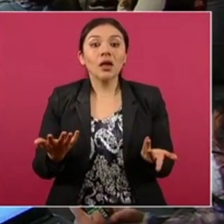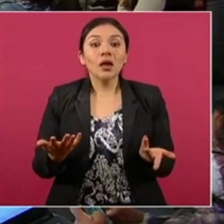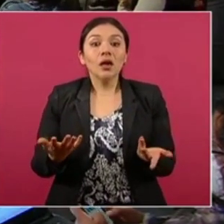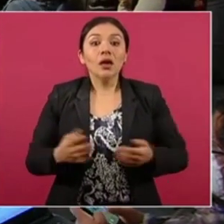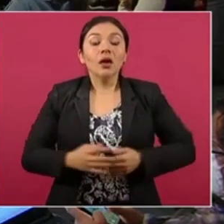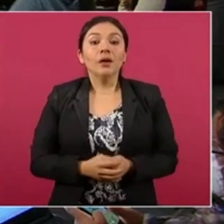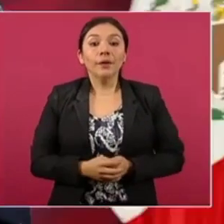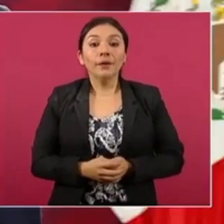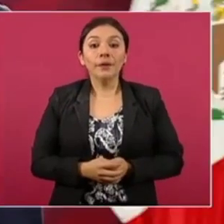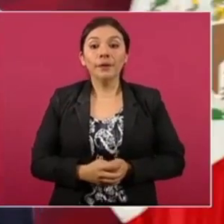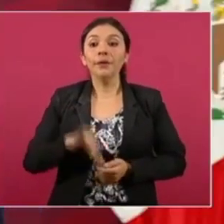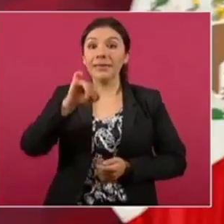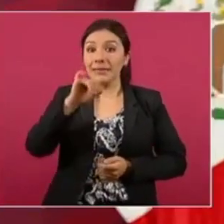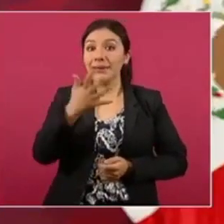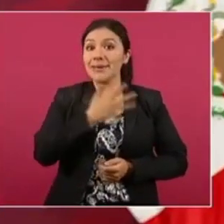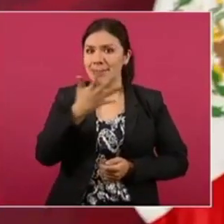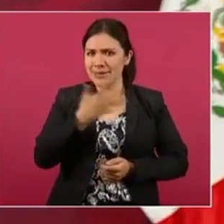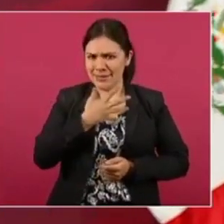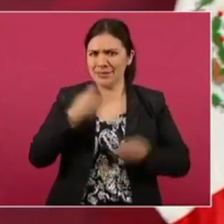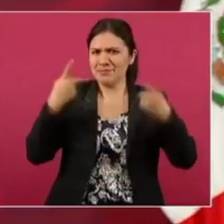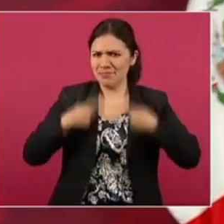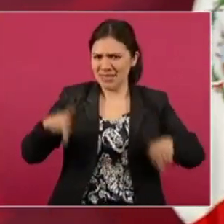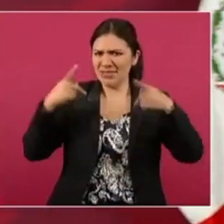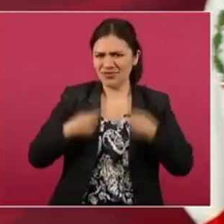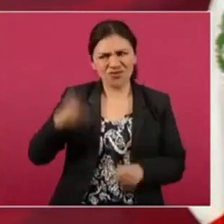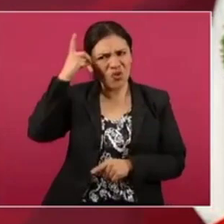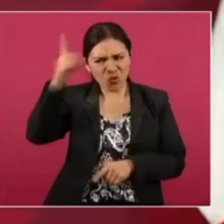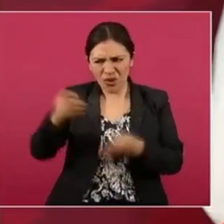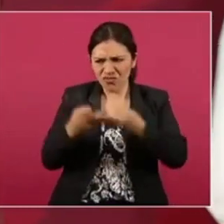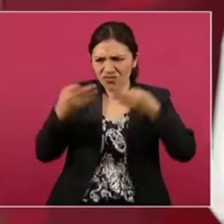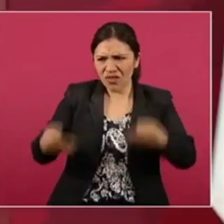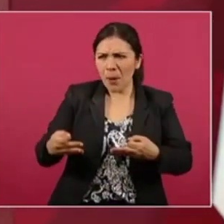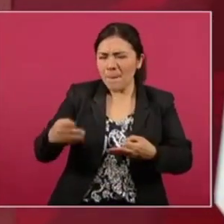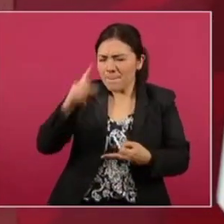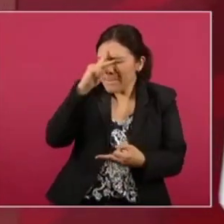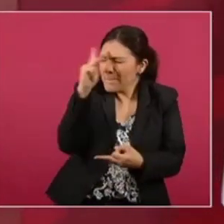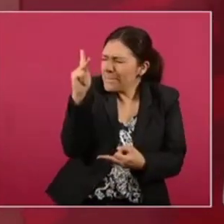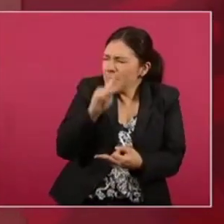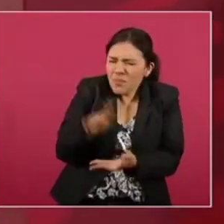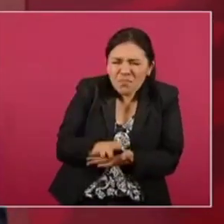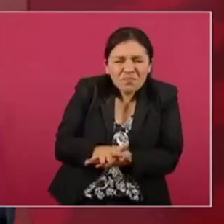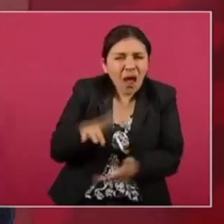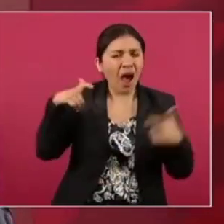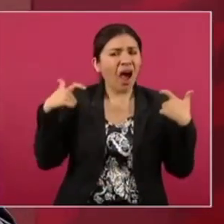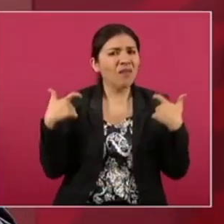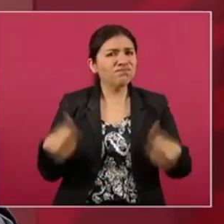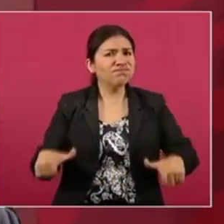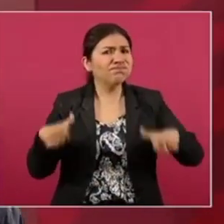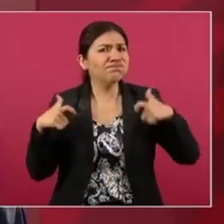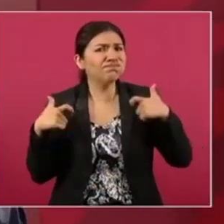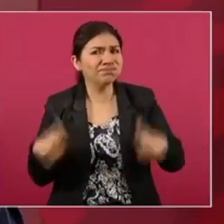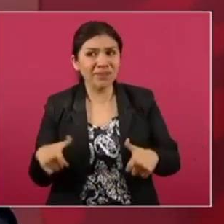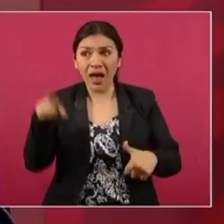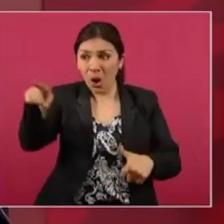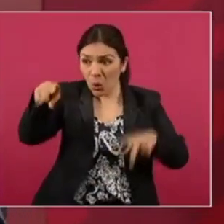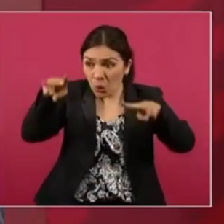hay ejidatarios inmensamente ricos que no son campesinos